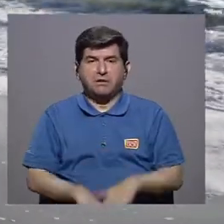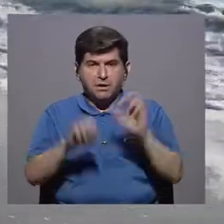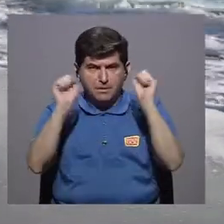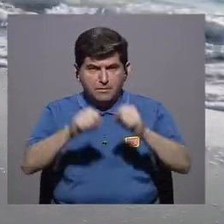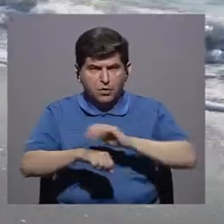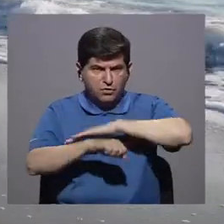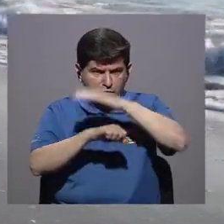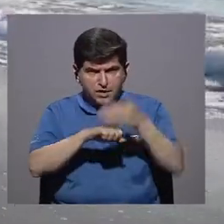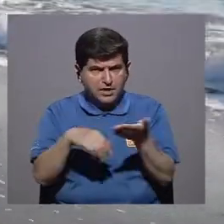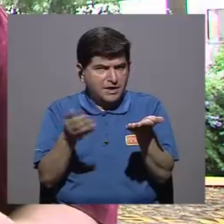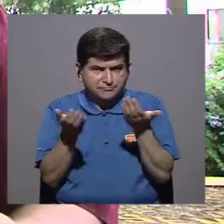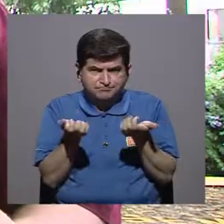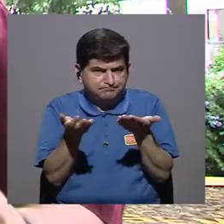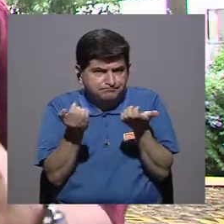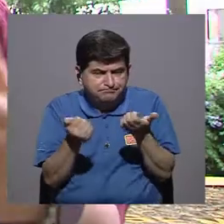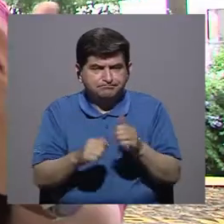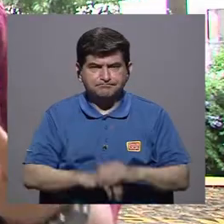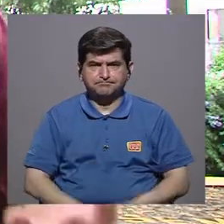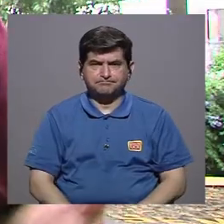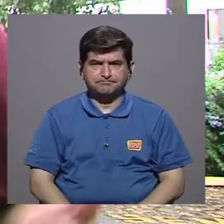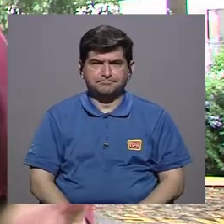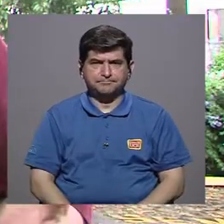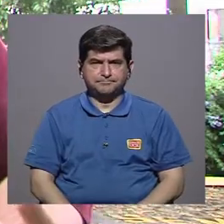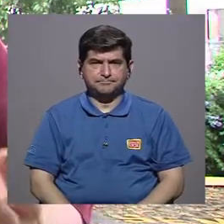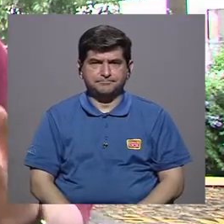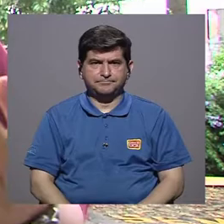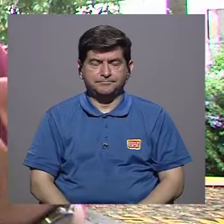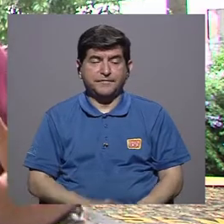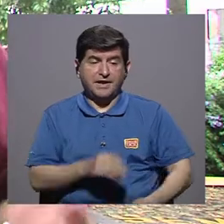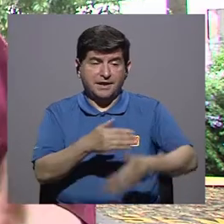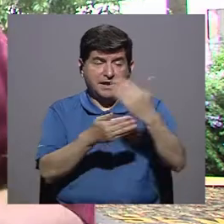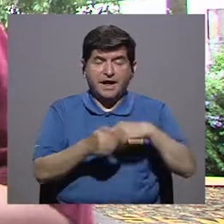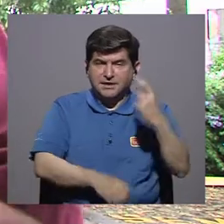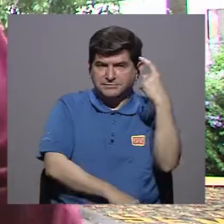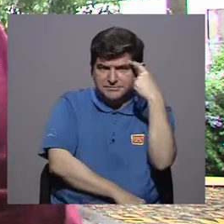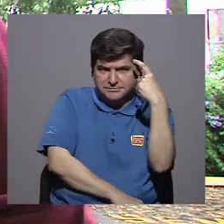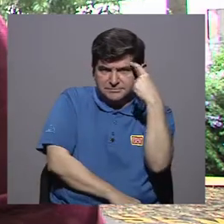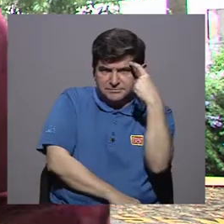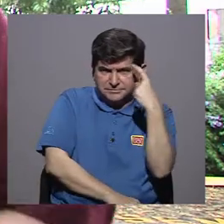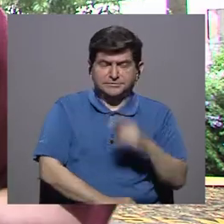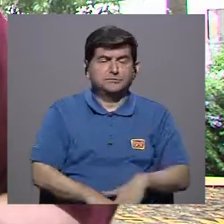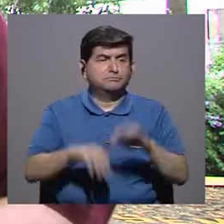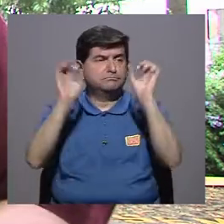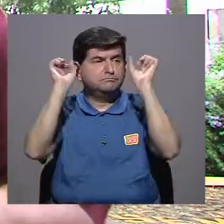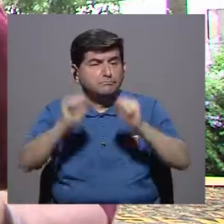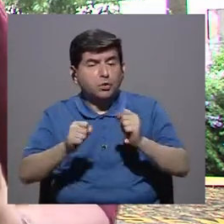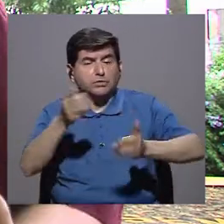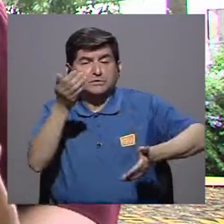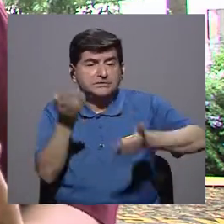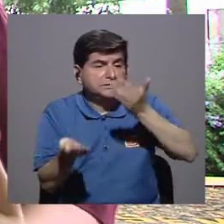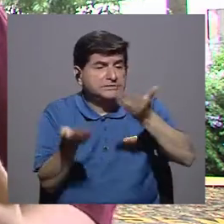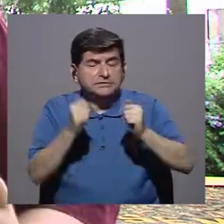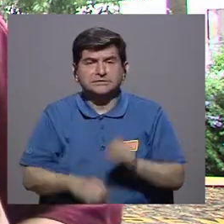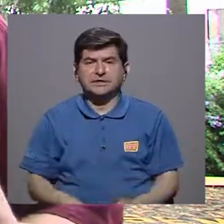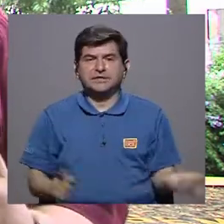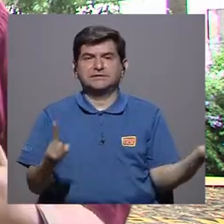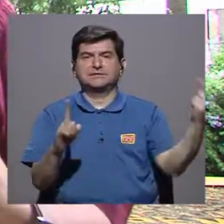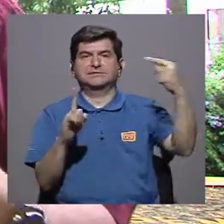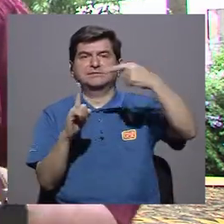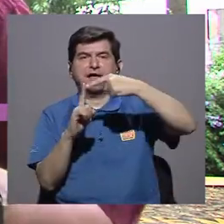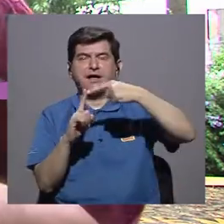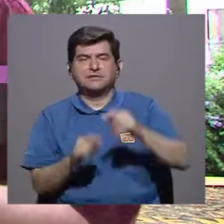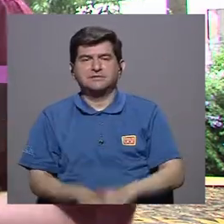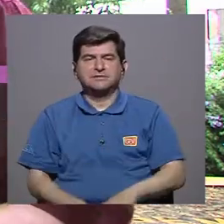desembocar en un embarazo no deseado y antes de pensar en que podríamos llegar hasta